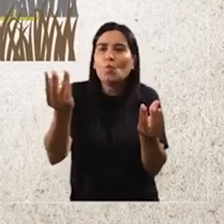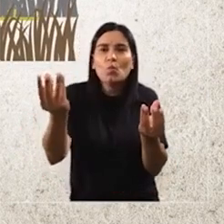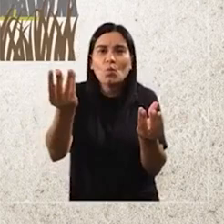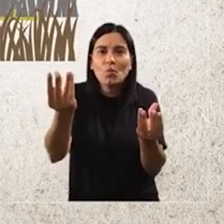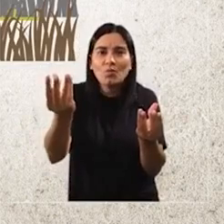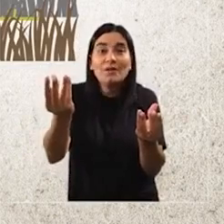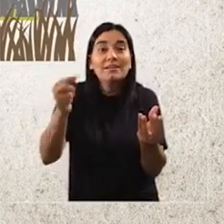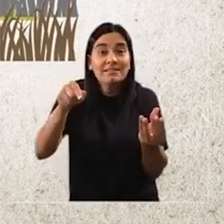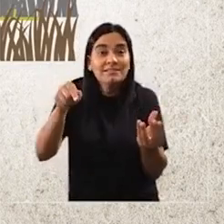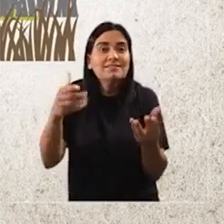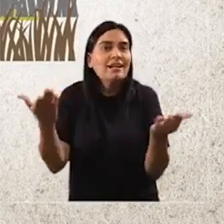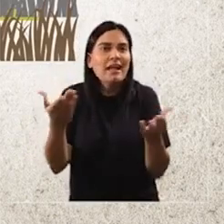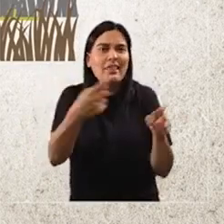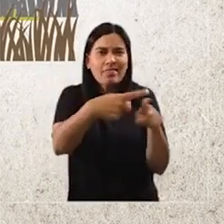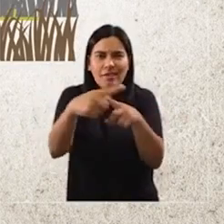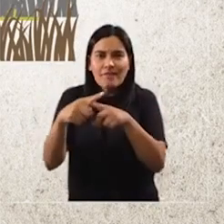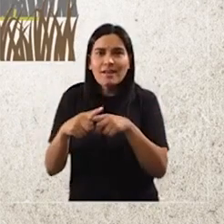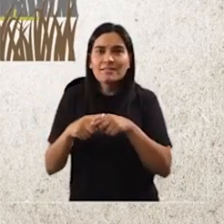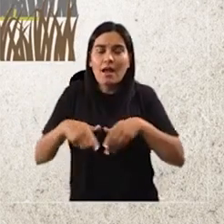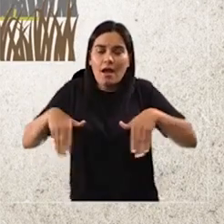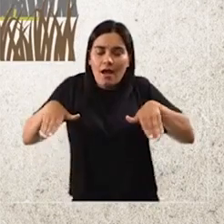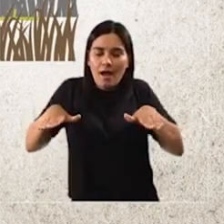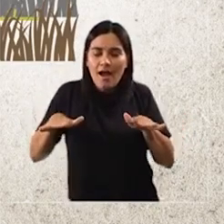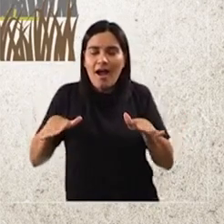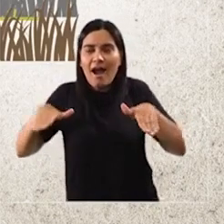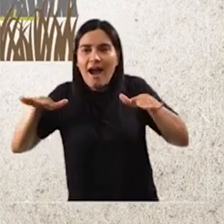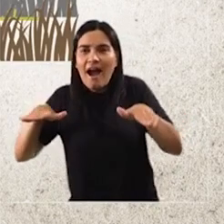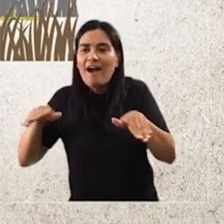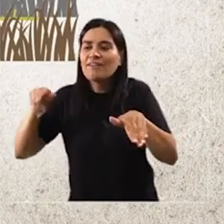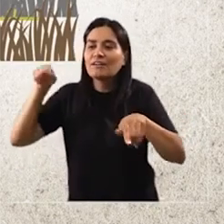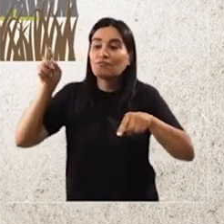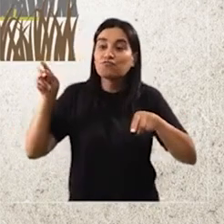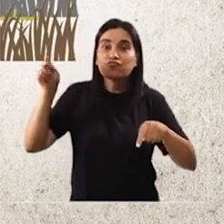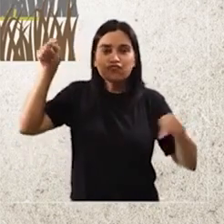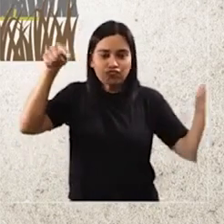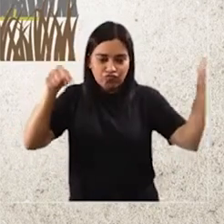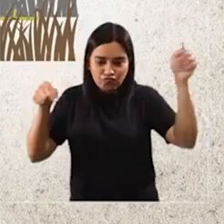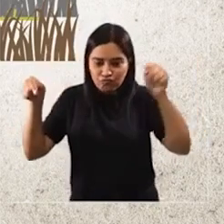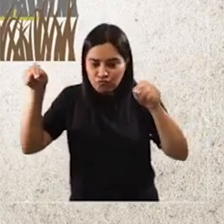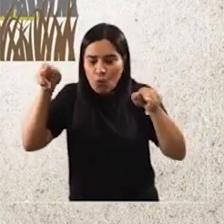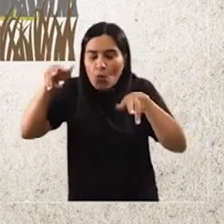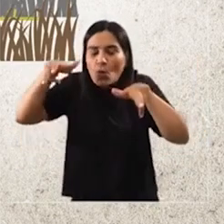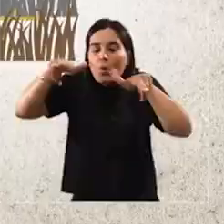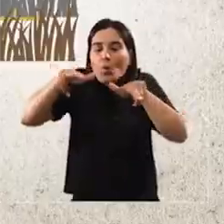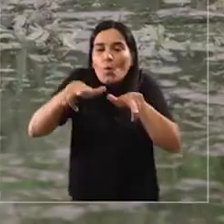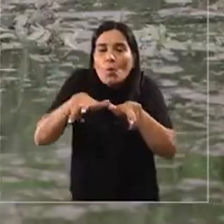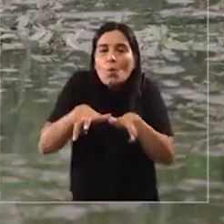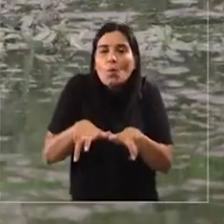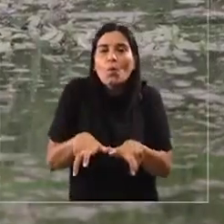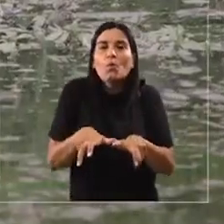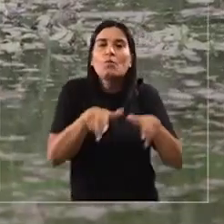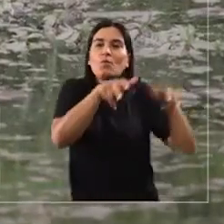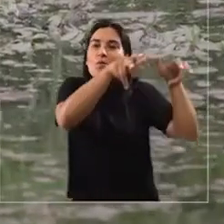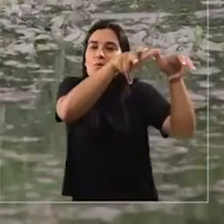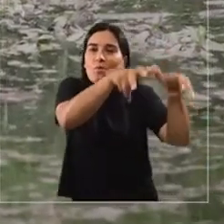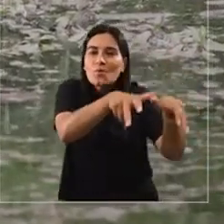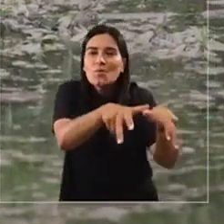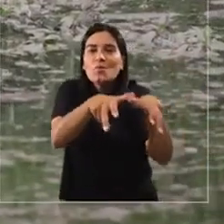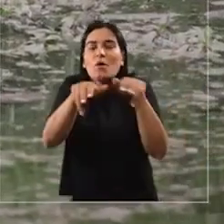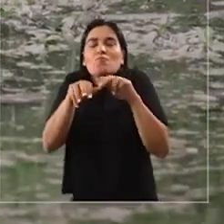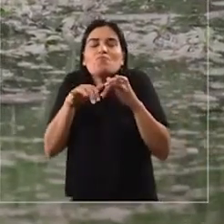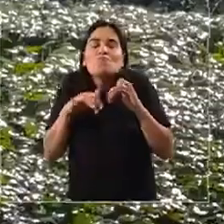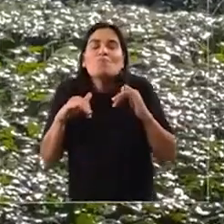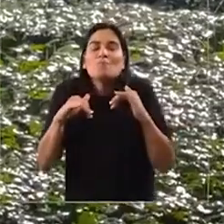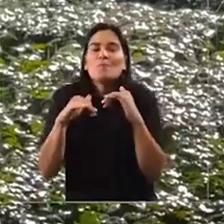diversas aves transcontinentales y cordilleranas pudieran trasladarse entre ellos, anidar, conseguir alimento y